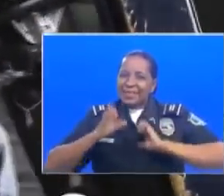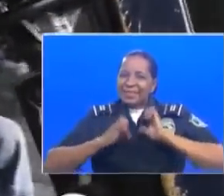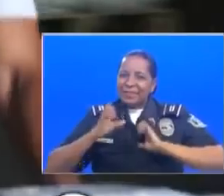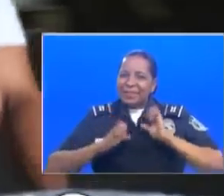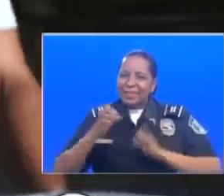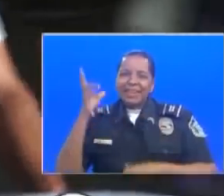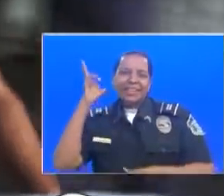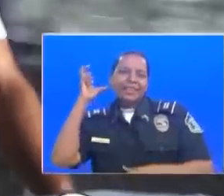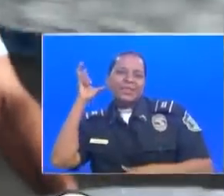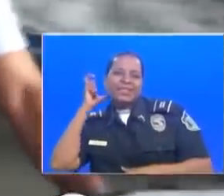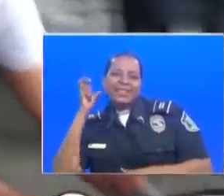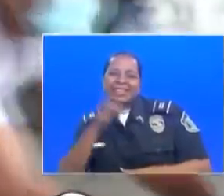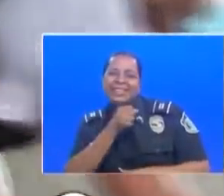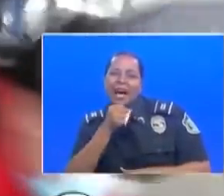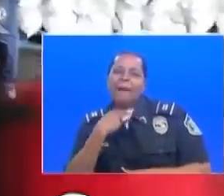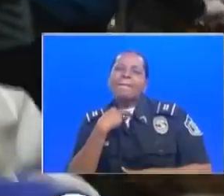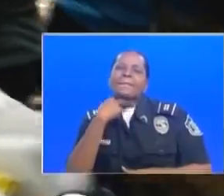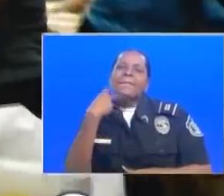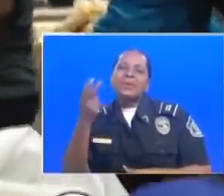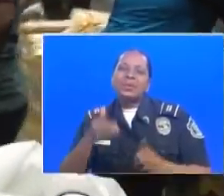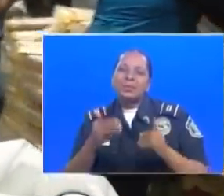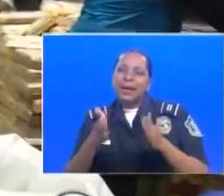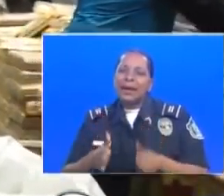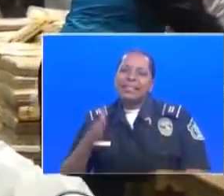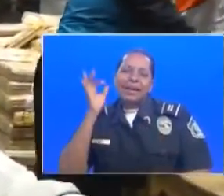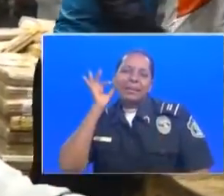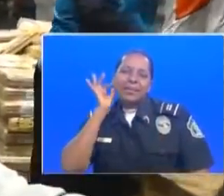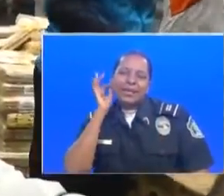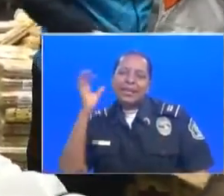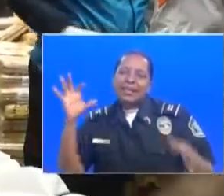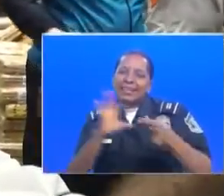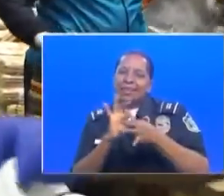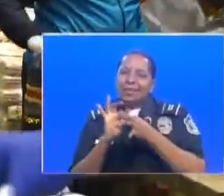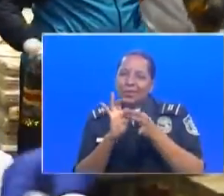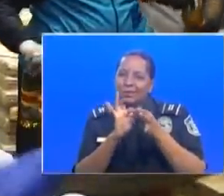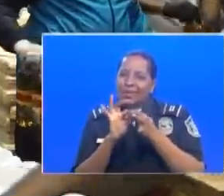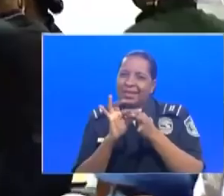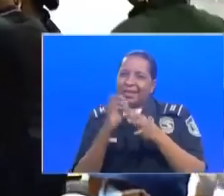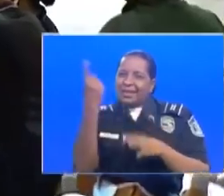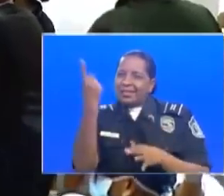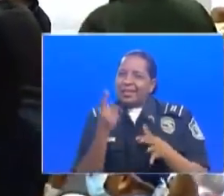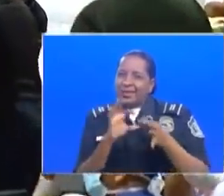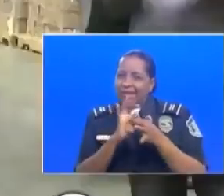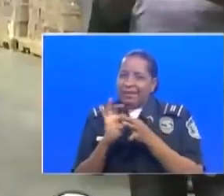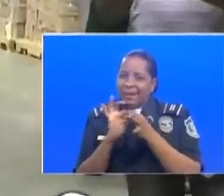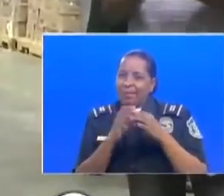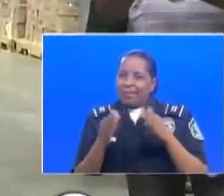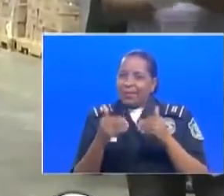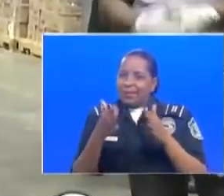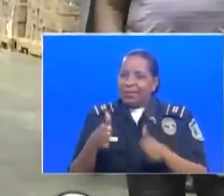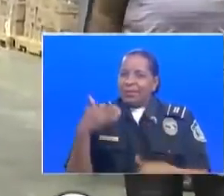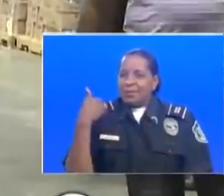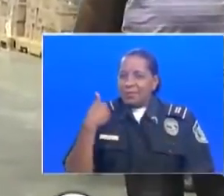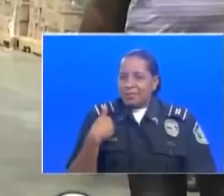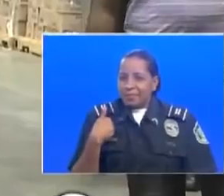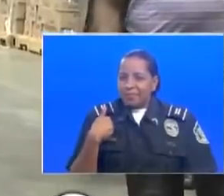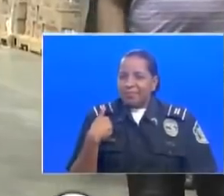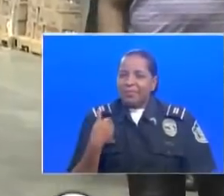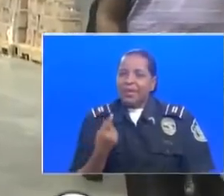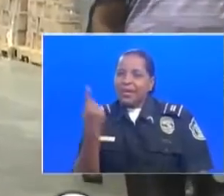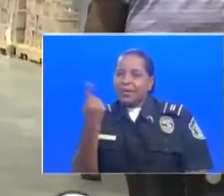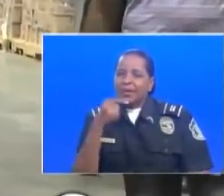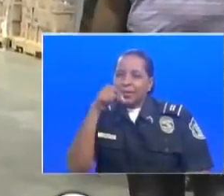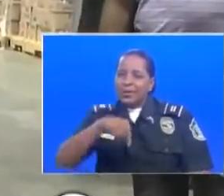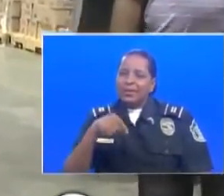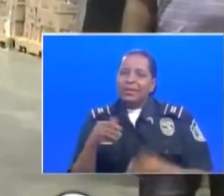escuchar esta voz panameña con estas imágenes que nos unen como una sola población, como un solo ciudadano. Eso es,